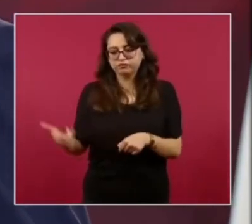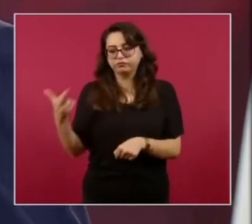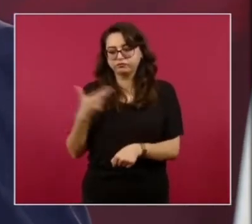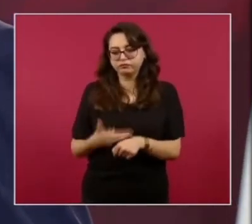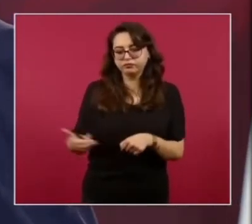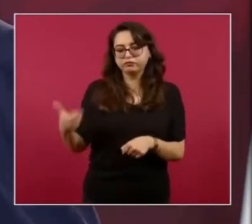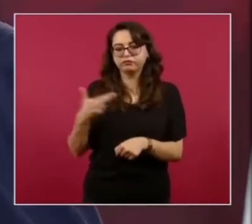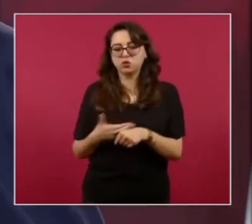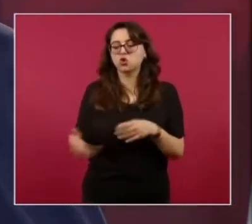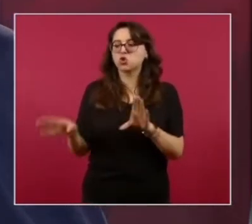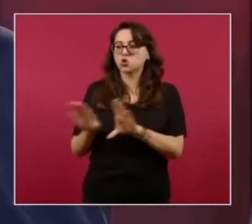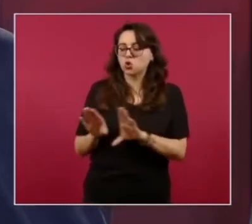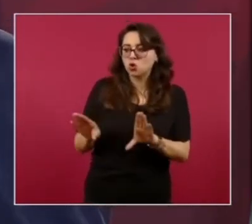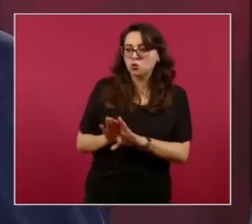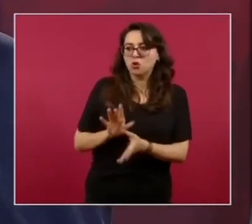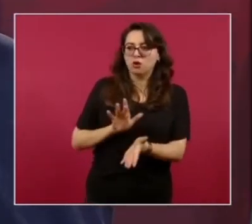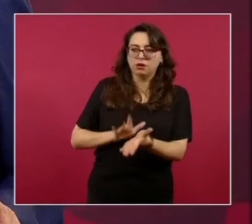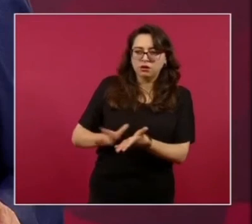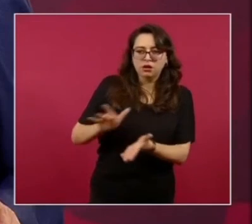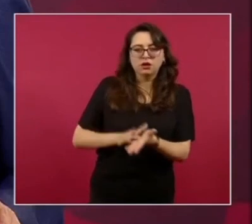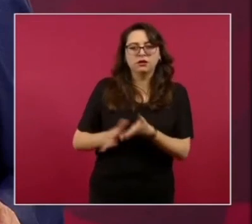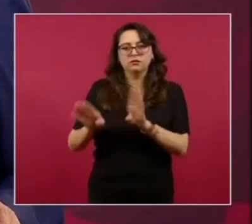Hay algo que es muy importante